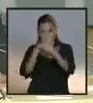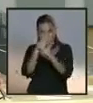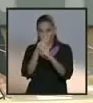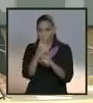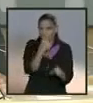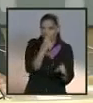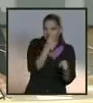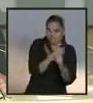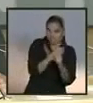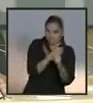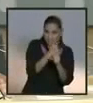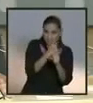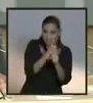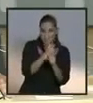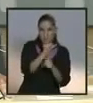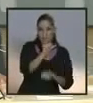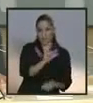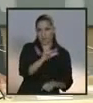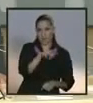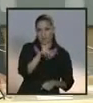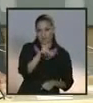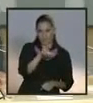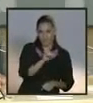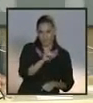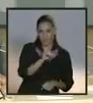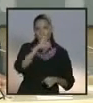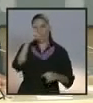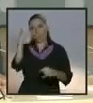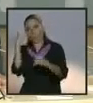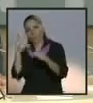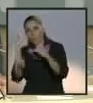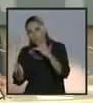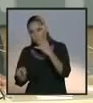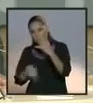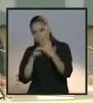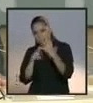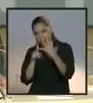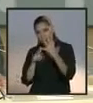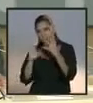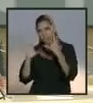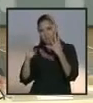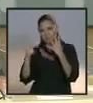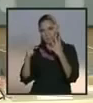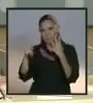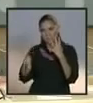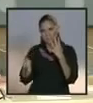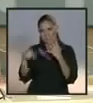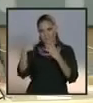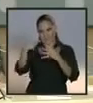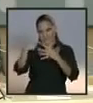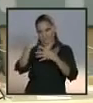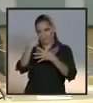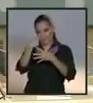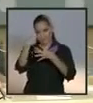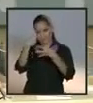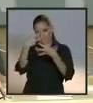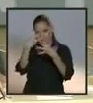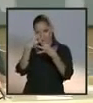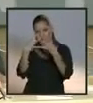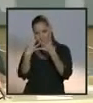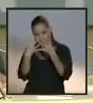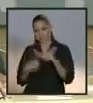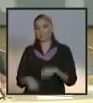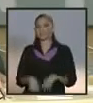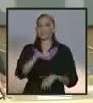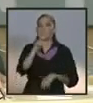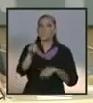El candidato Andrés Manuel López Obrador es quien abre. El candidato Enrique Peña Nieto es quien cierra. Vamos al